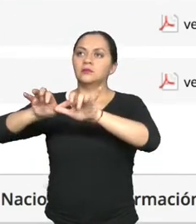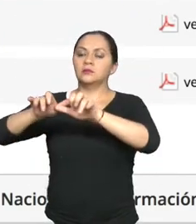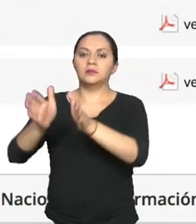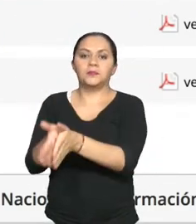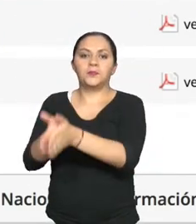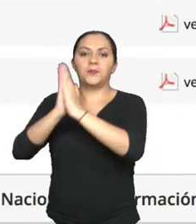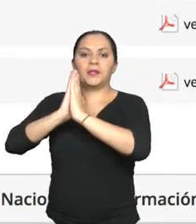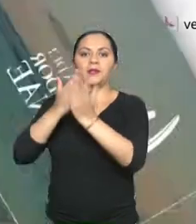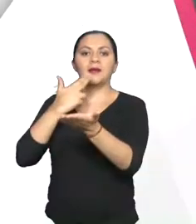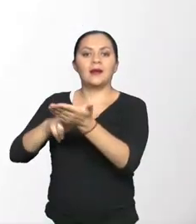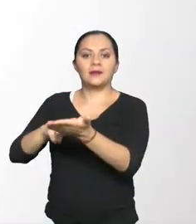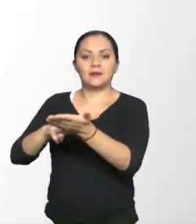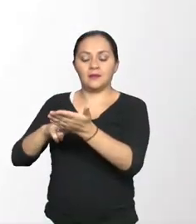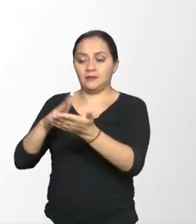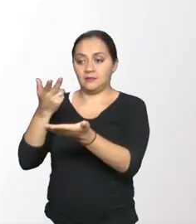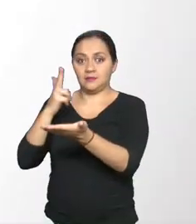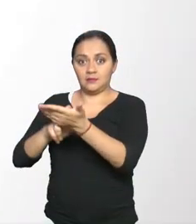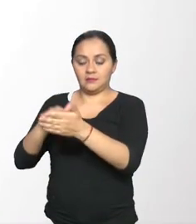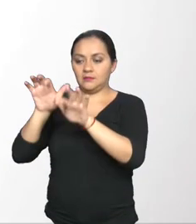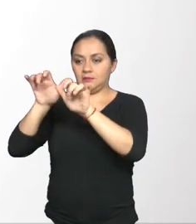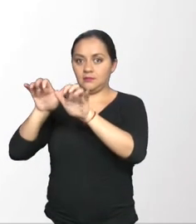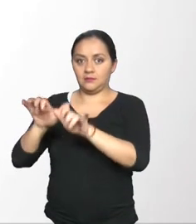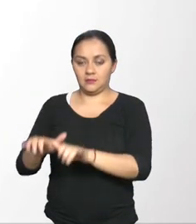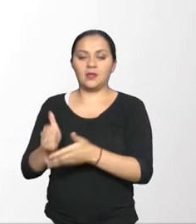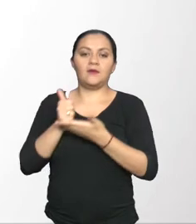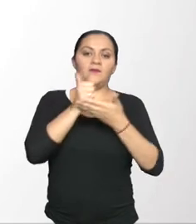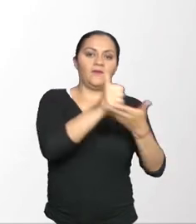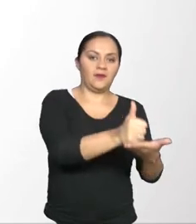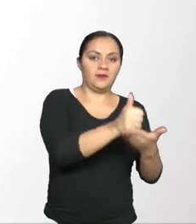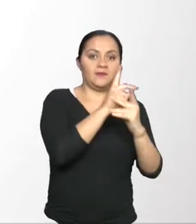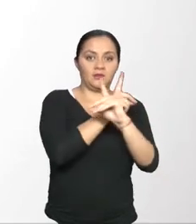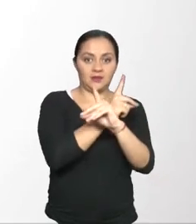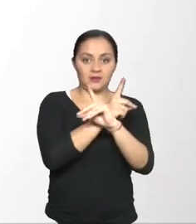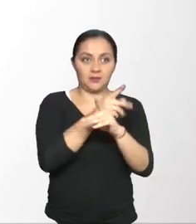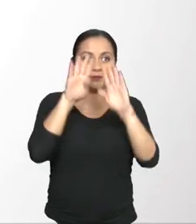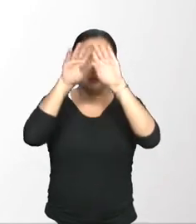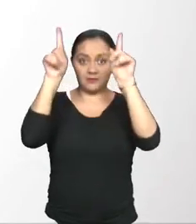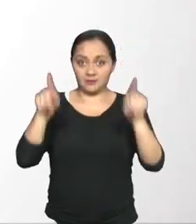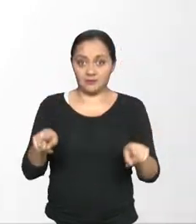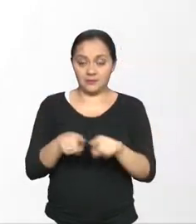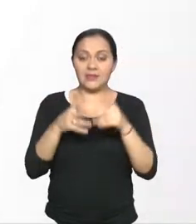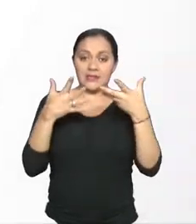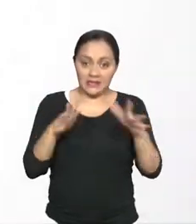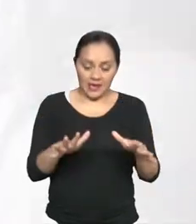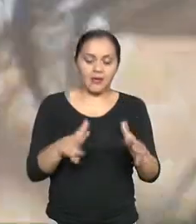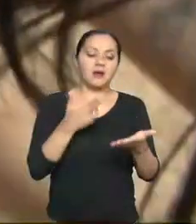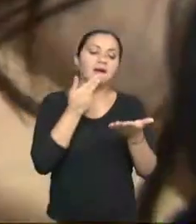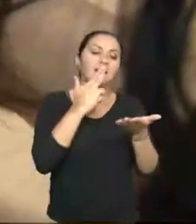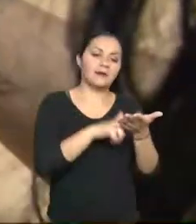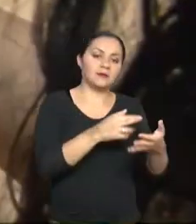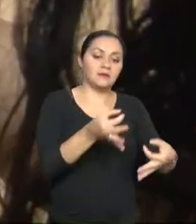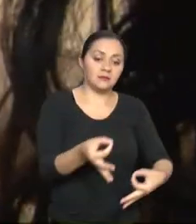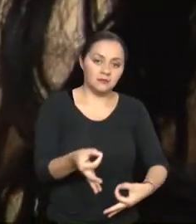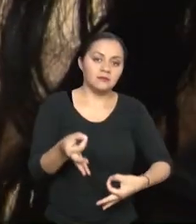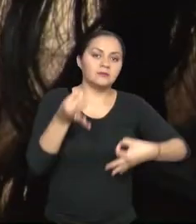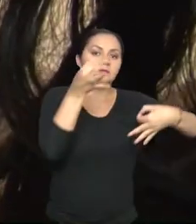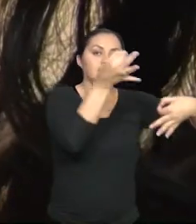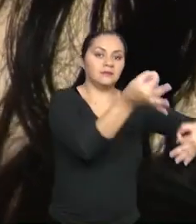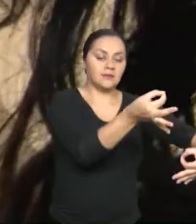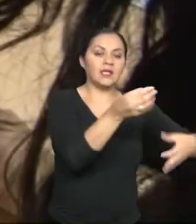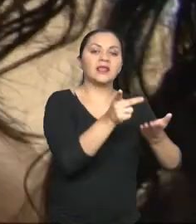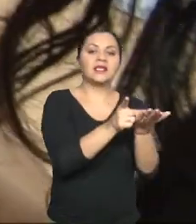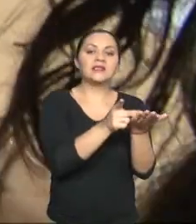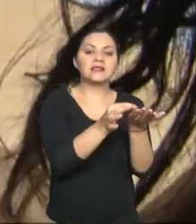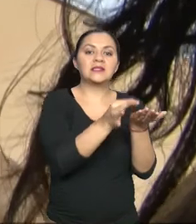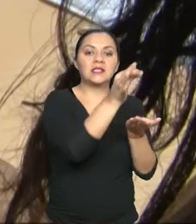para acto administrativo del beneficio para personas con discapacidad entregar la solicitud en el distrito donde va a realizar